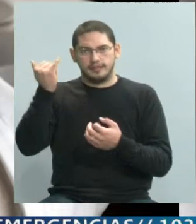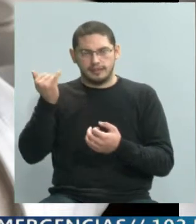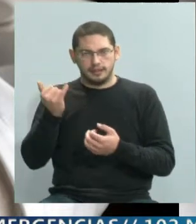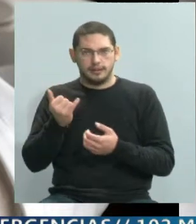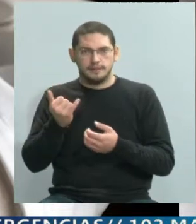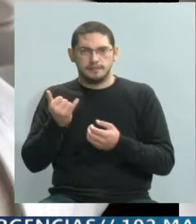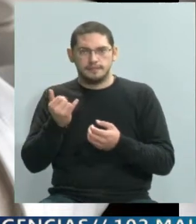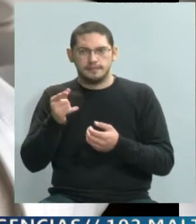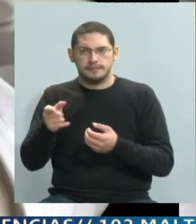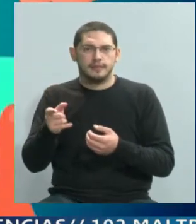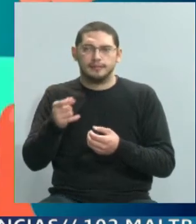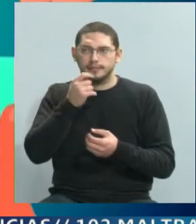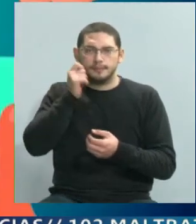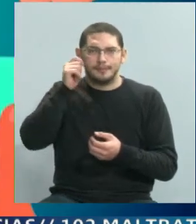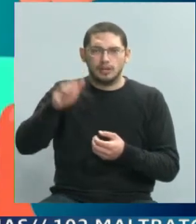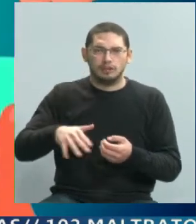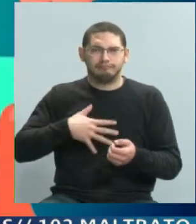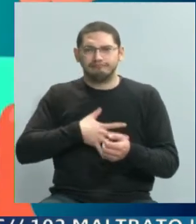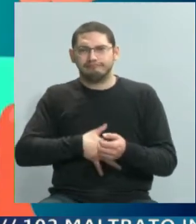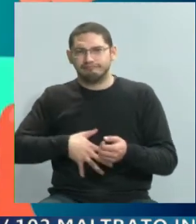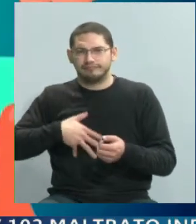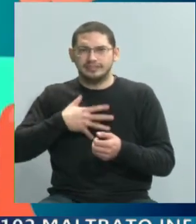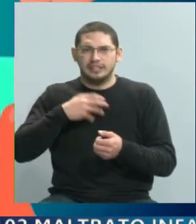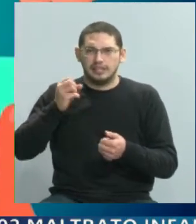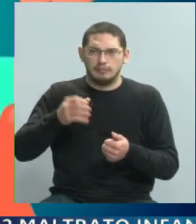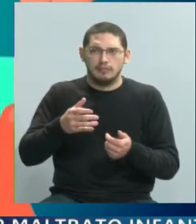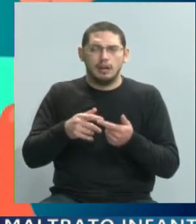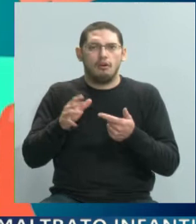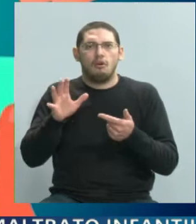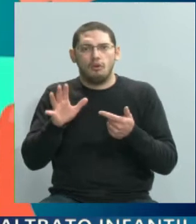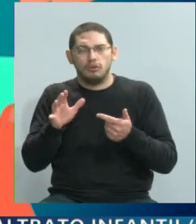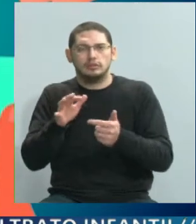del malestar gástrico que tiene el niño, del sangrado que tiene el niño.